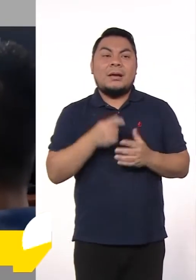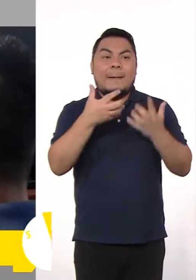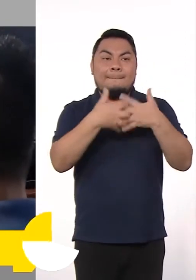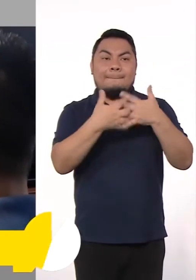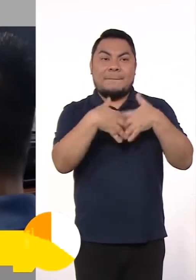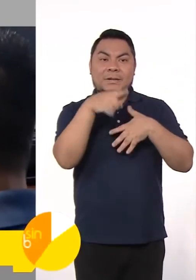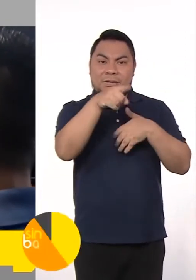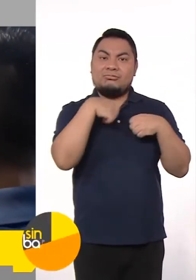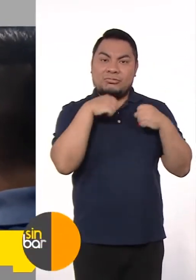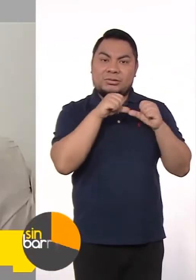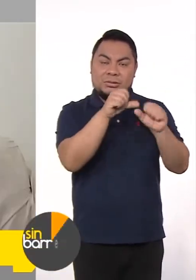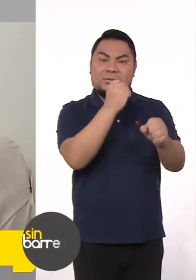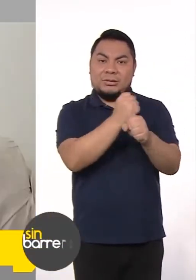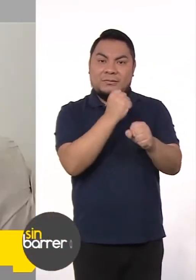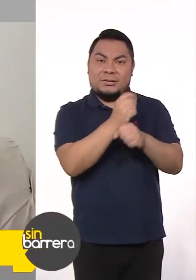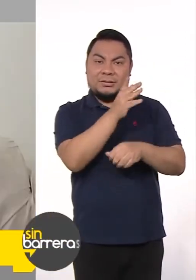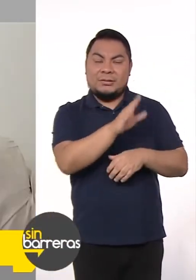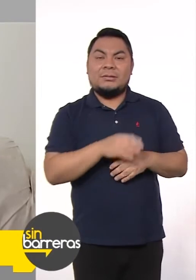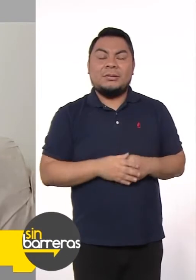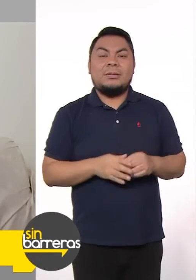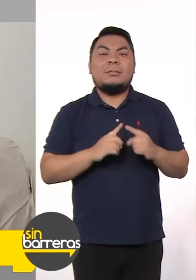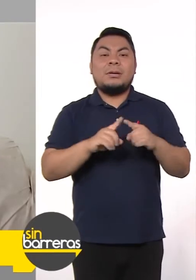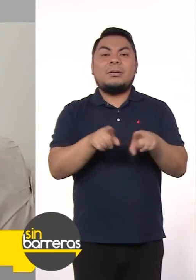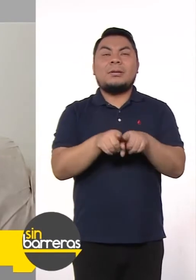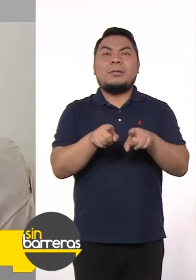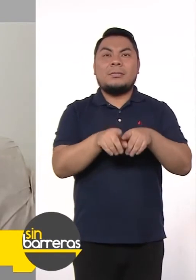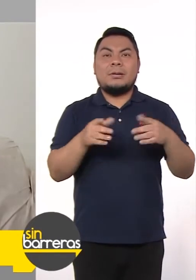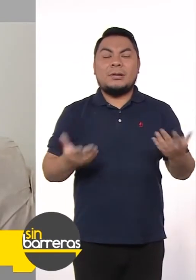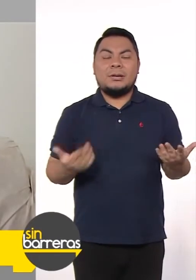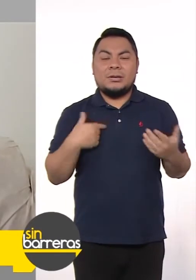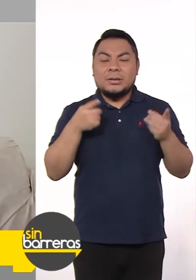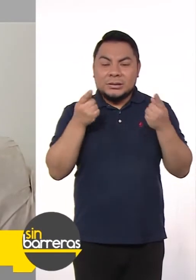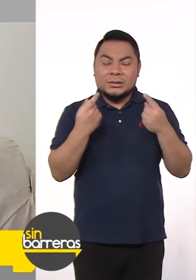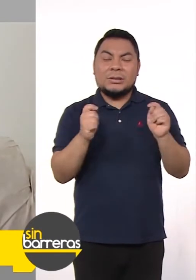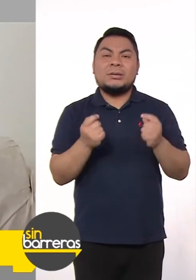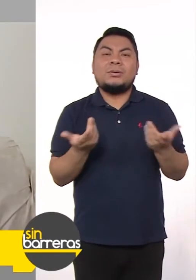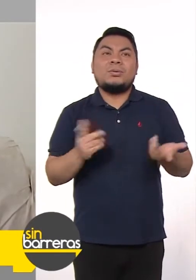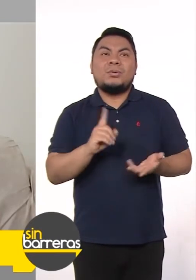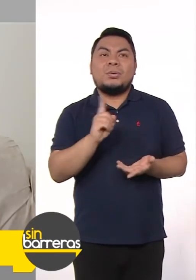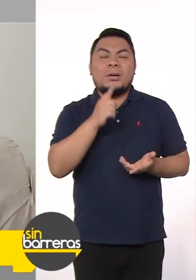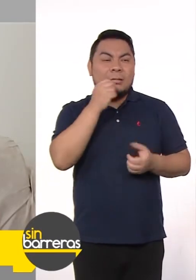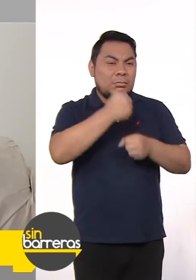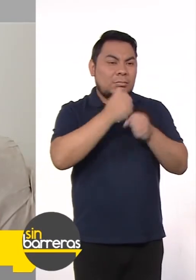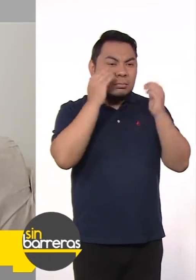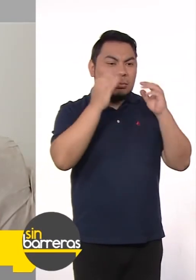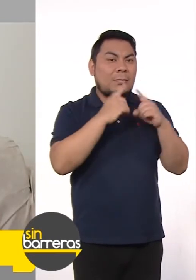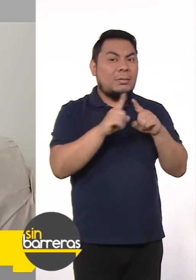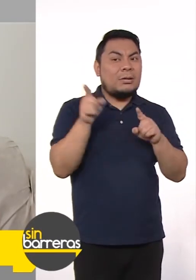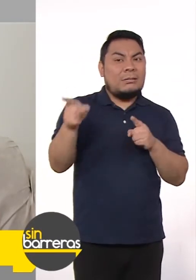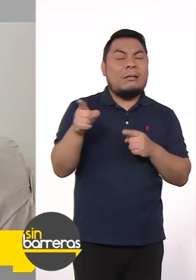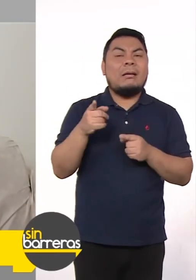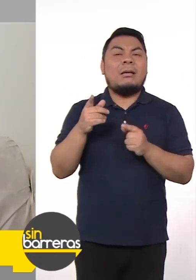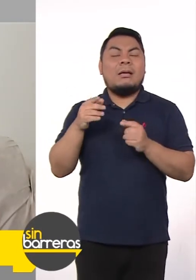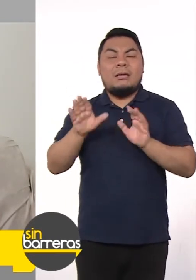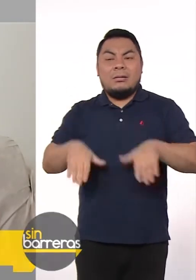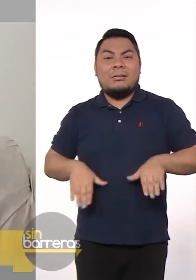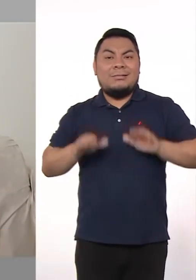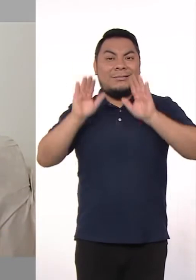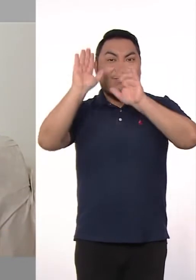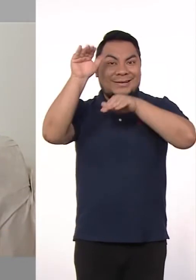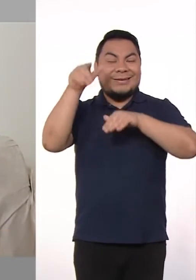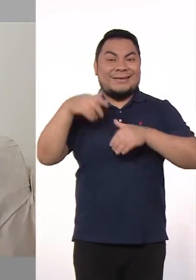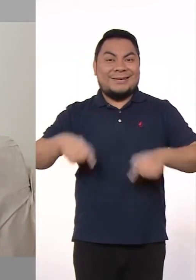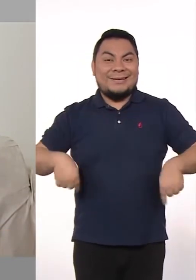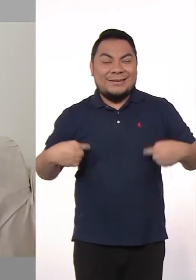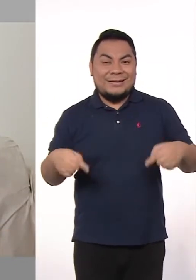que trabajó y a la par también trato de no dejar de lado los entrenamientos. Si bien es cierto, no